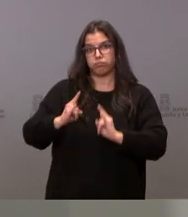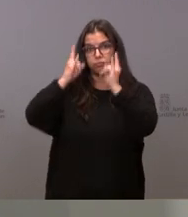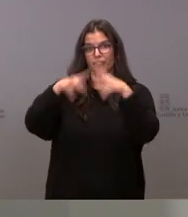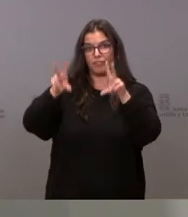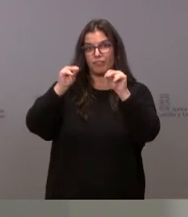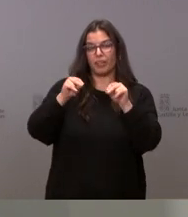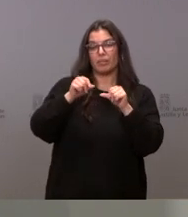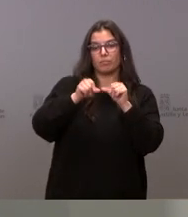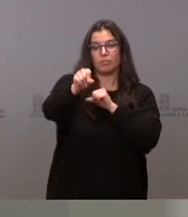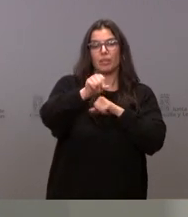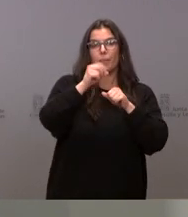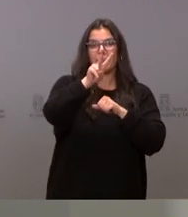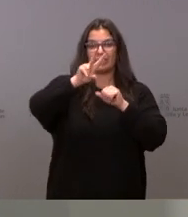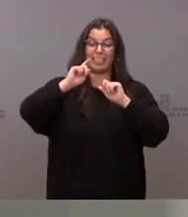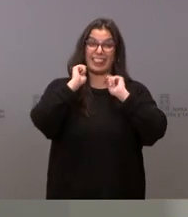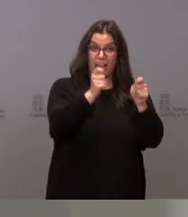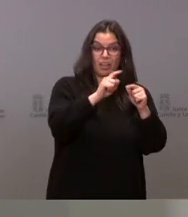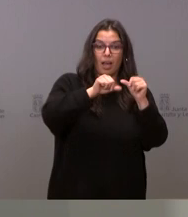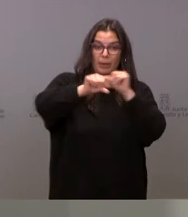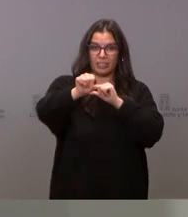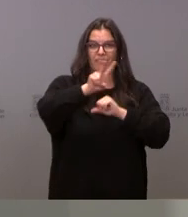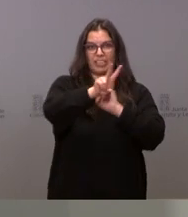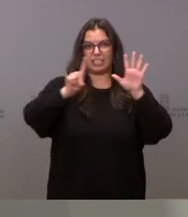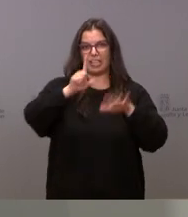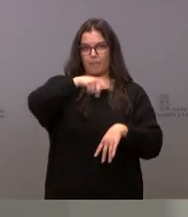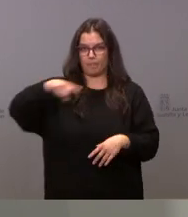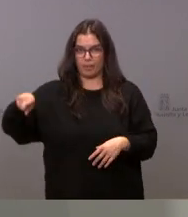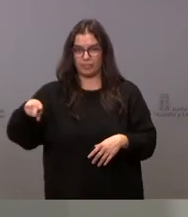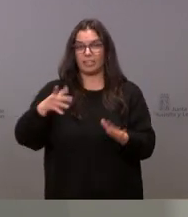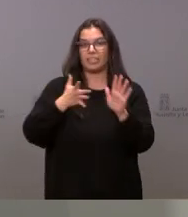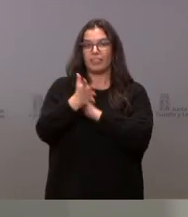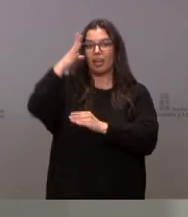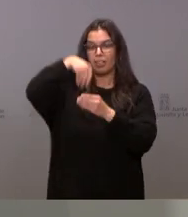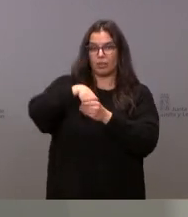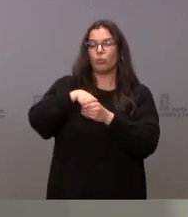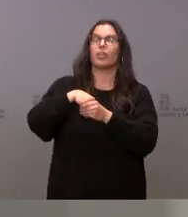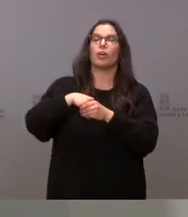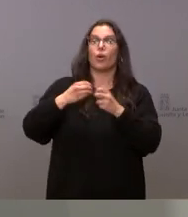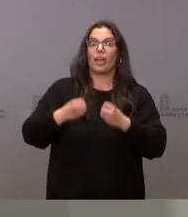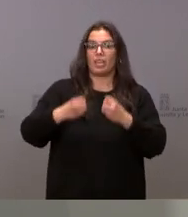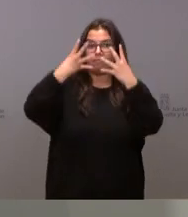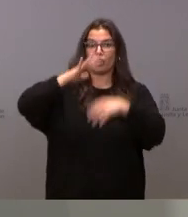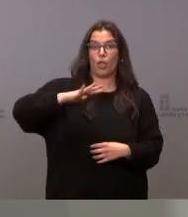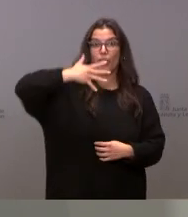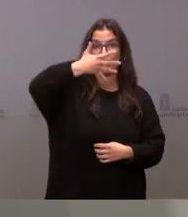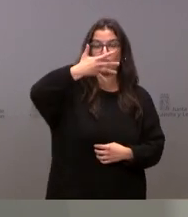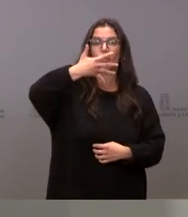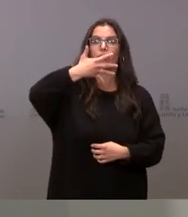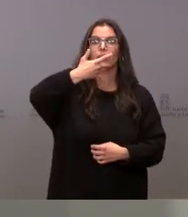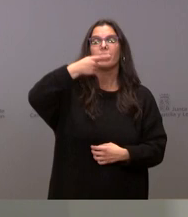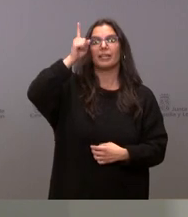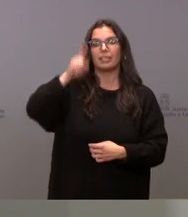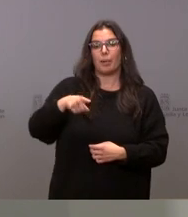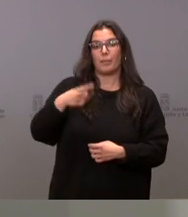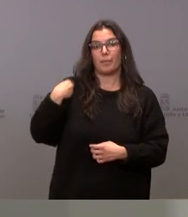26 meses desde su adjudicación y que va a incluir no solamente la nueva infraestructura sanitaria de cinco plantas, sino también la